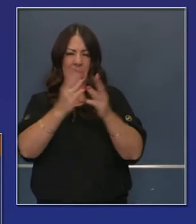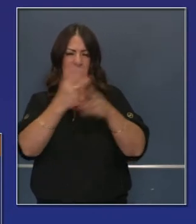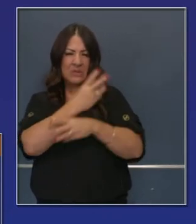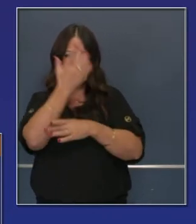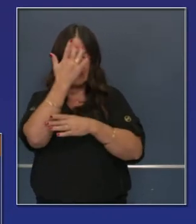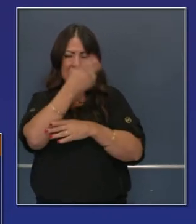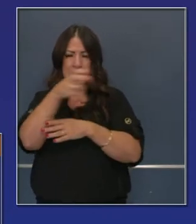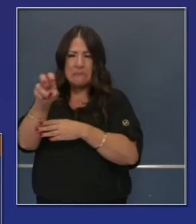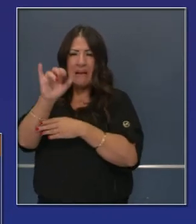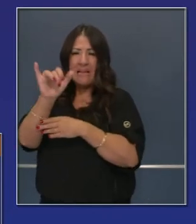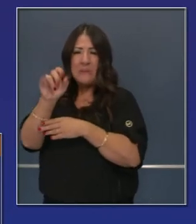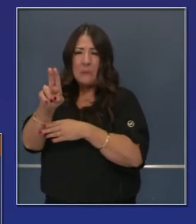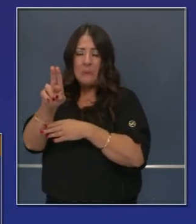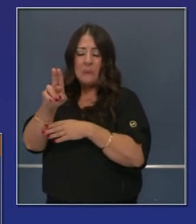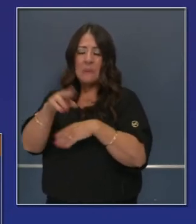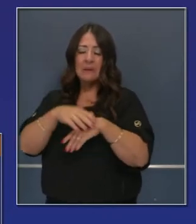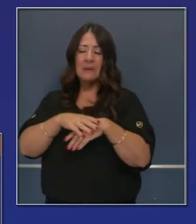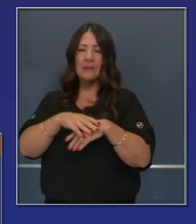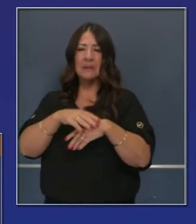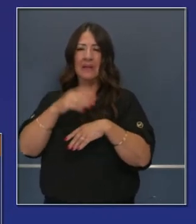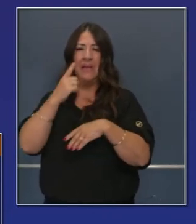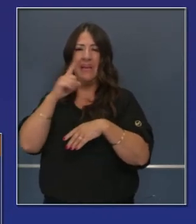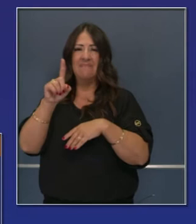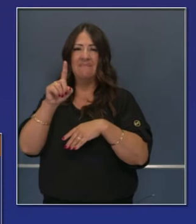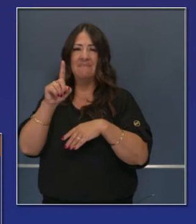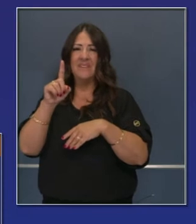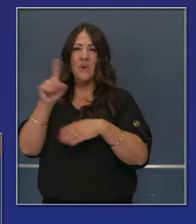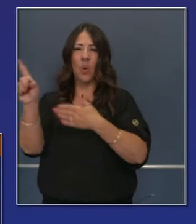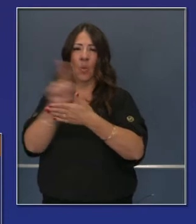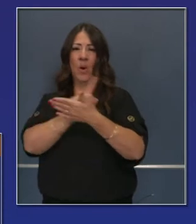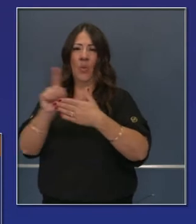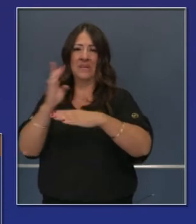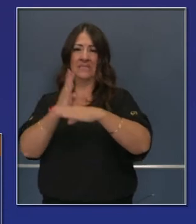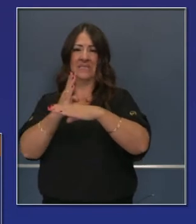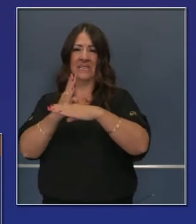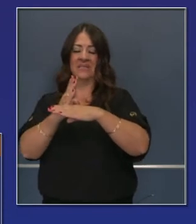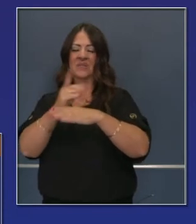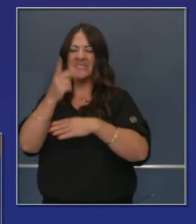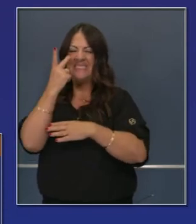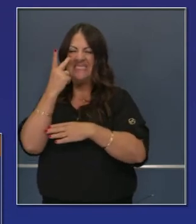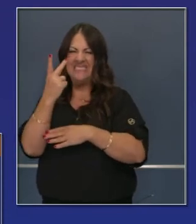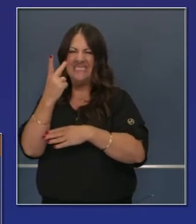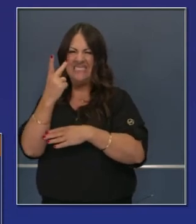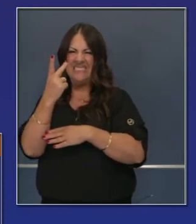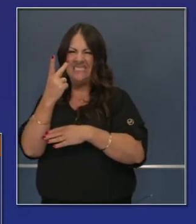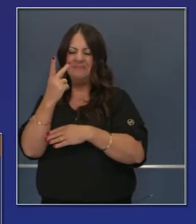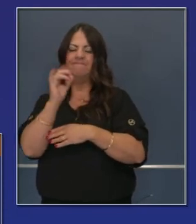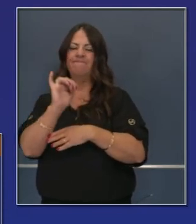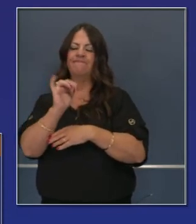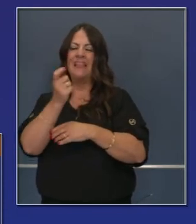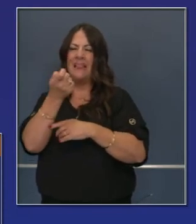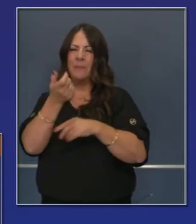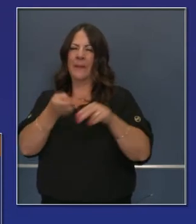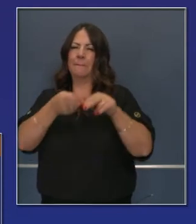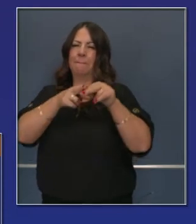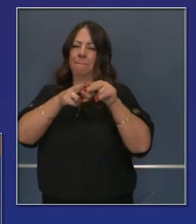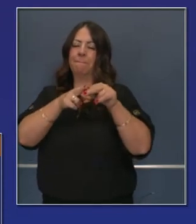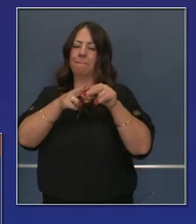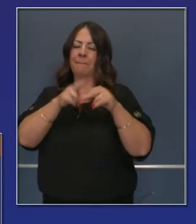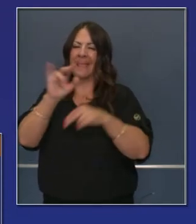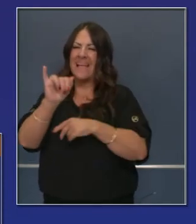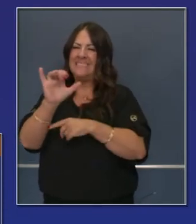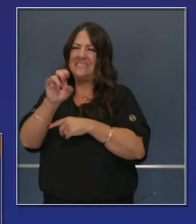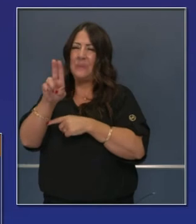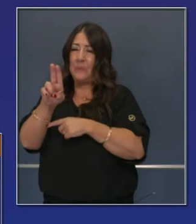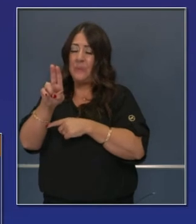internamientos de cuidado intensivo. Si tuviéramos una transparencia de 7 días, veríamos un